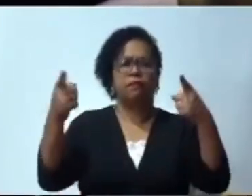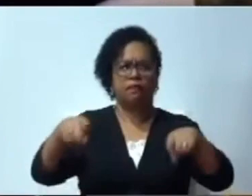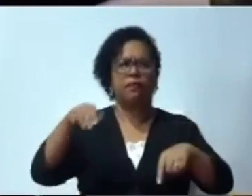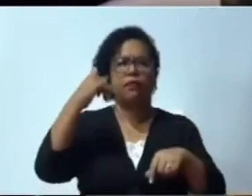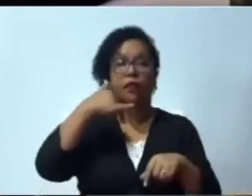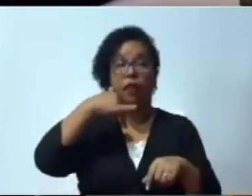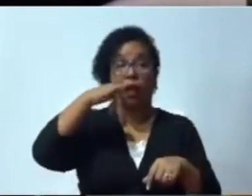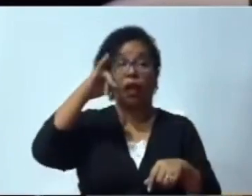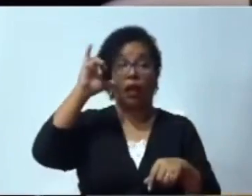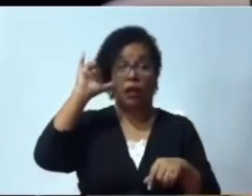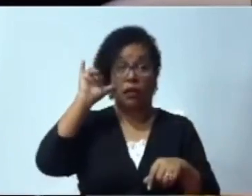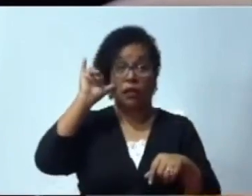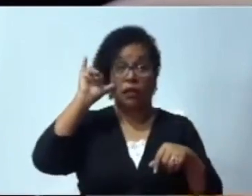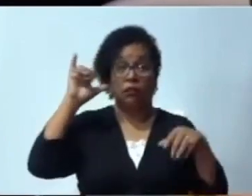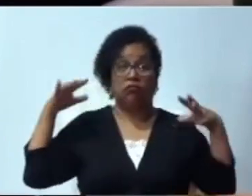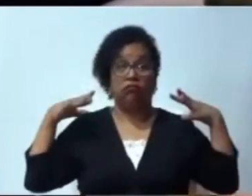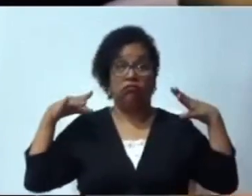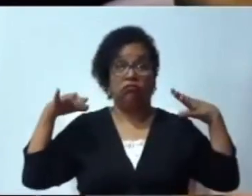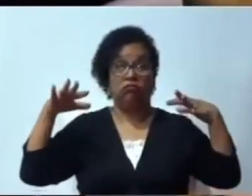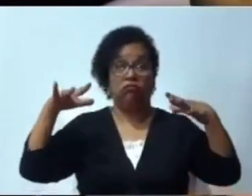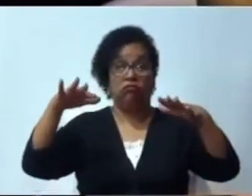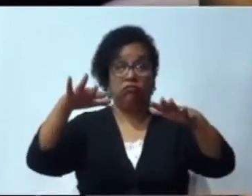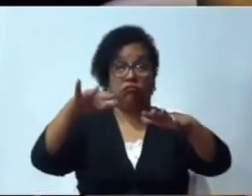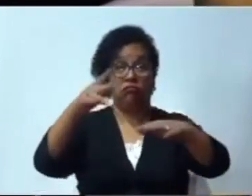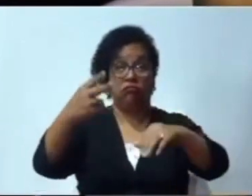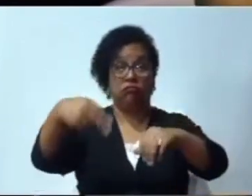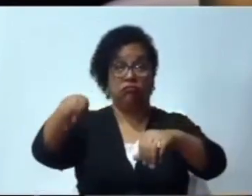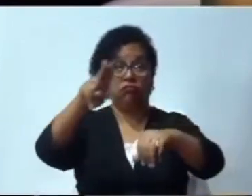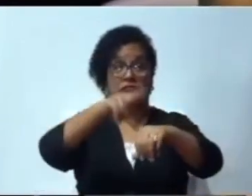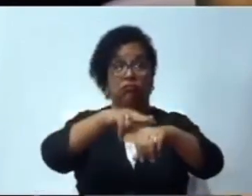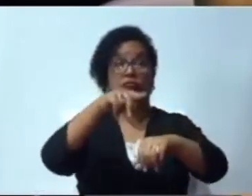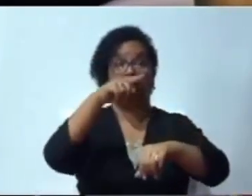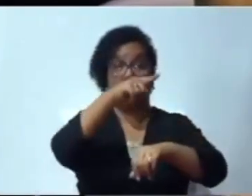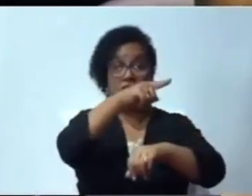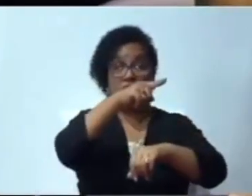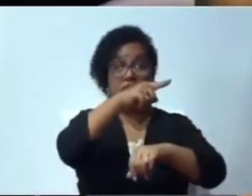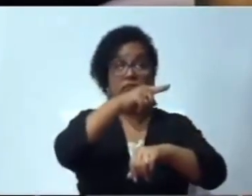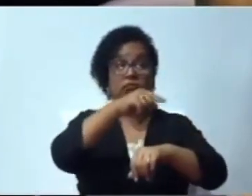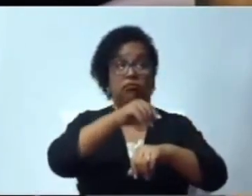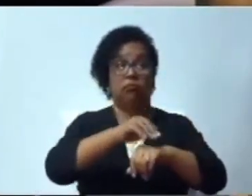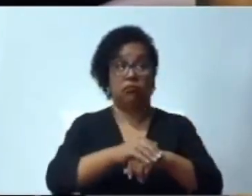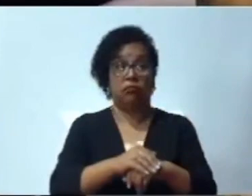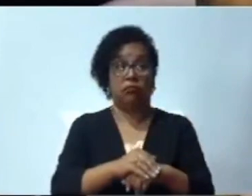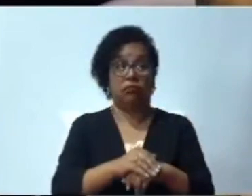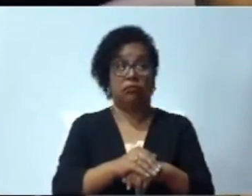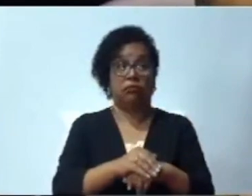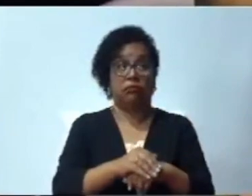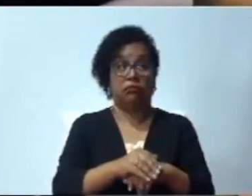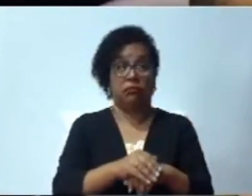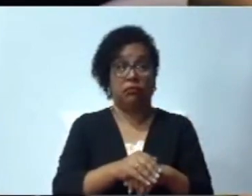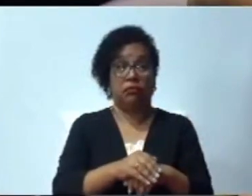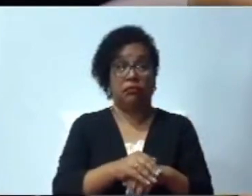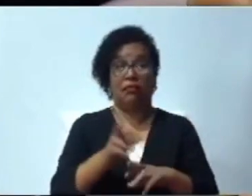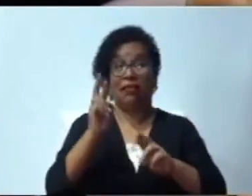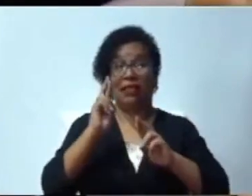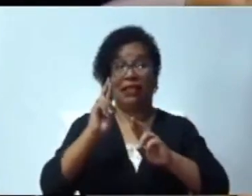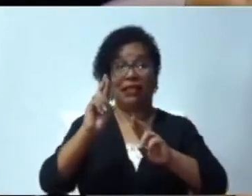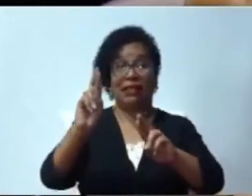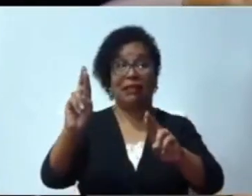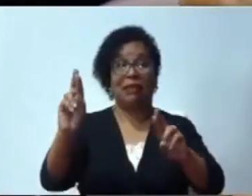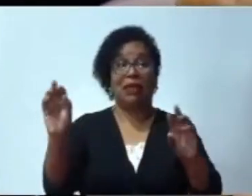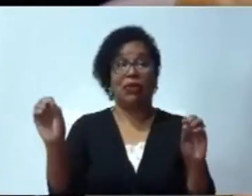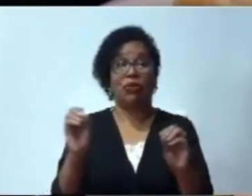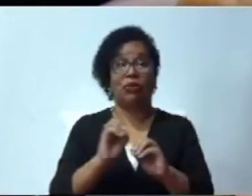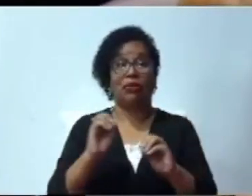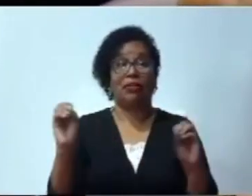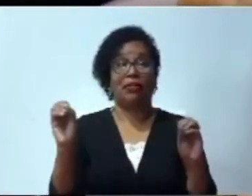ayer, constituidos como reunión conjunta, como asambleísta, se irrespetó la figura del Salón de la Asamblea Nacional y se